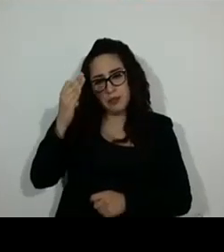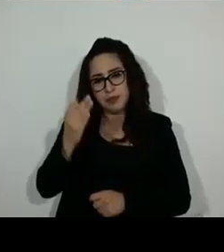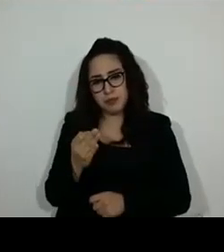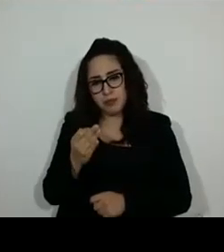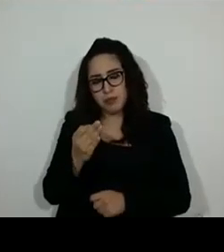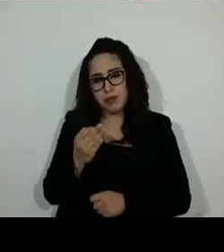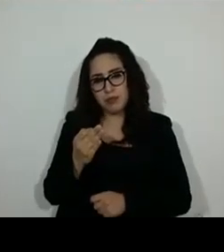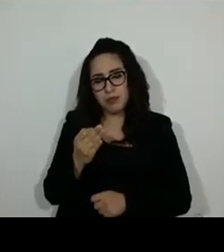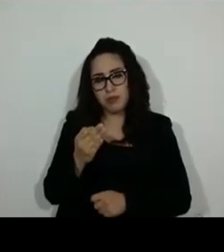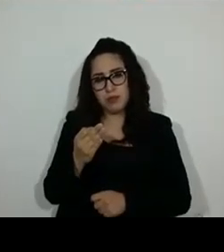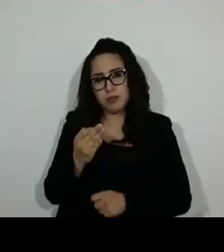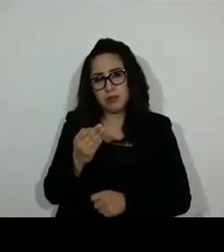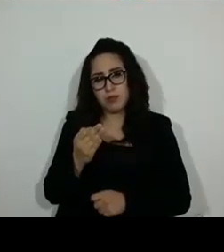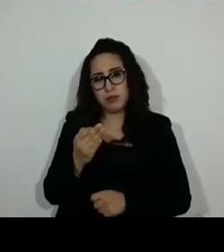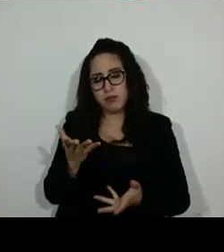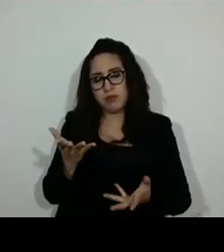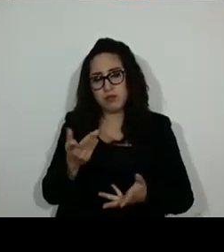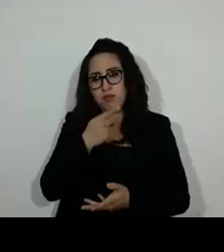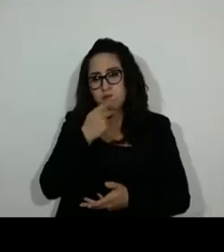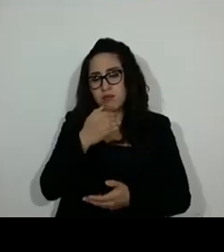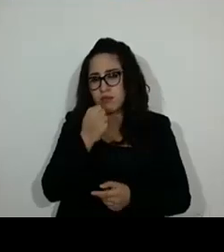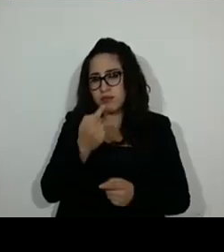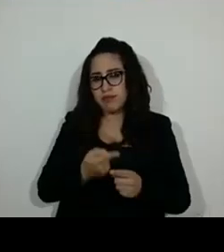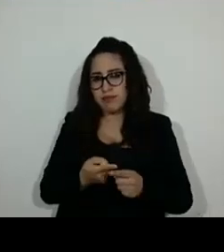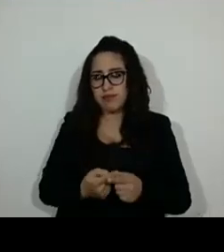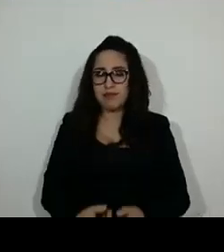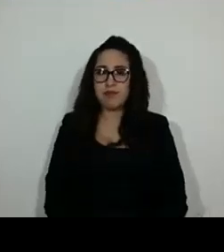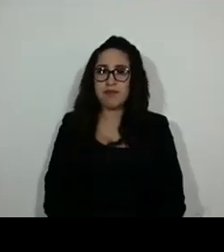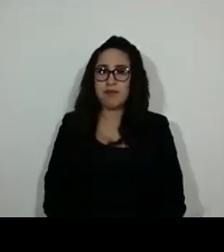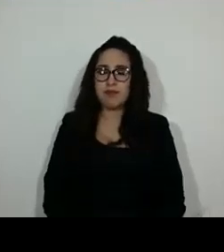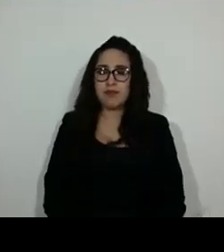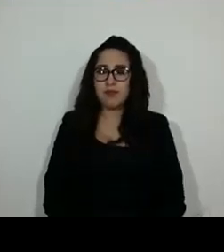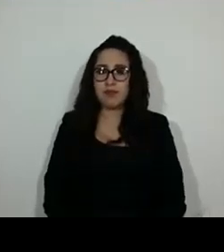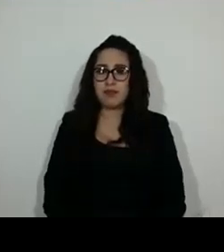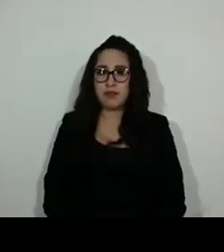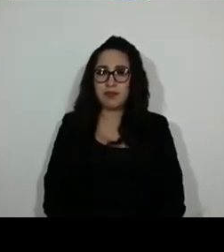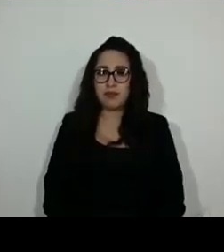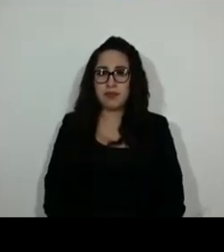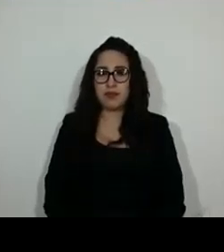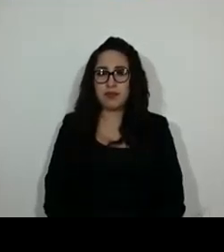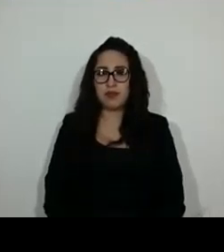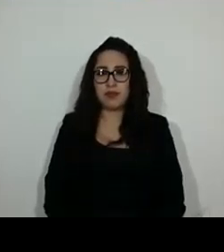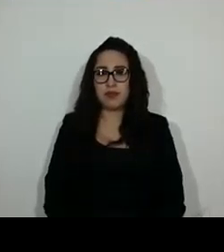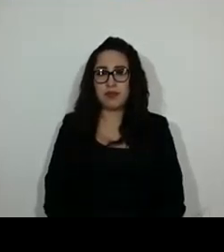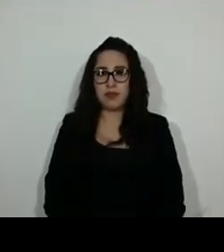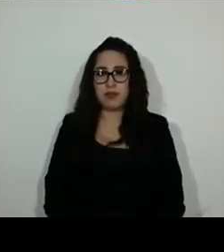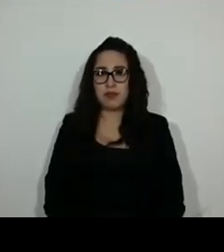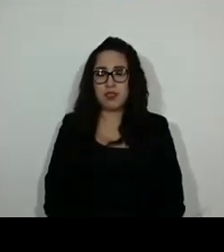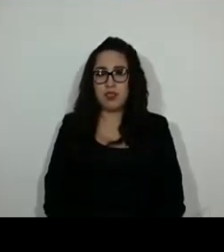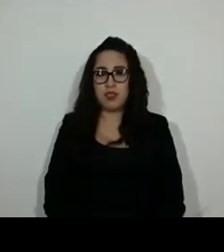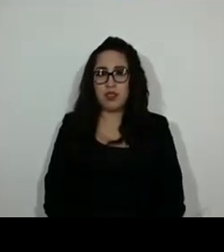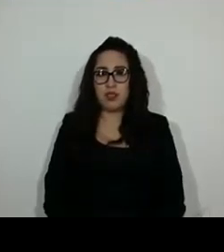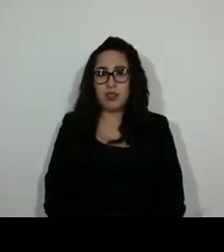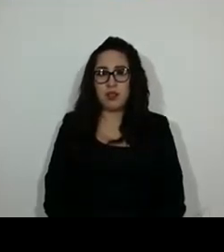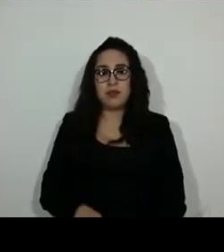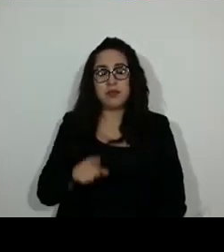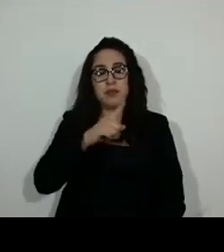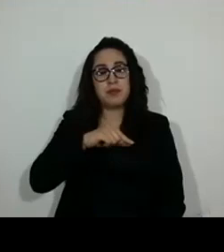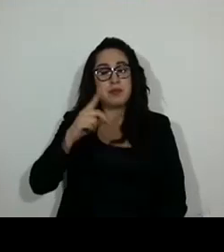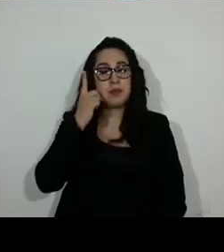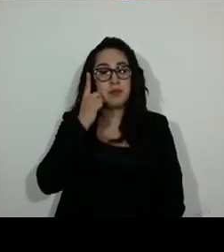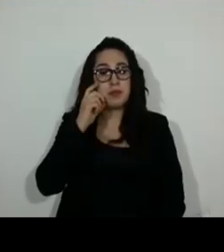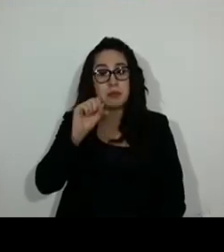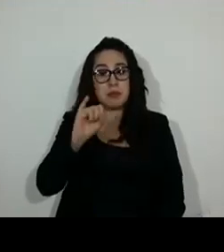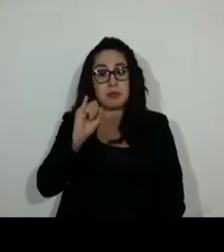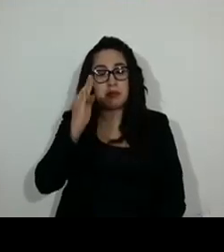desea hacer alguna consideración sobre el dictamen de referencia, por lo que quien así lo decida, sílvanse a manifestarlo de